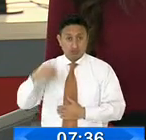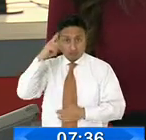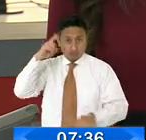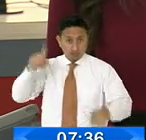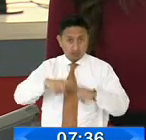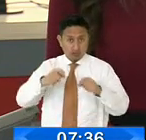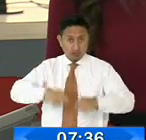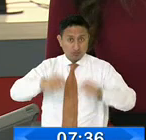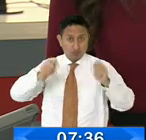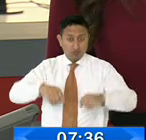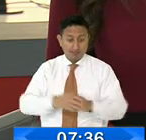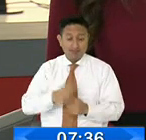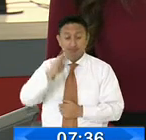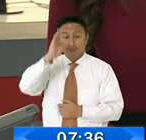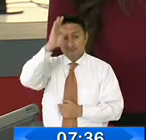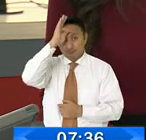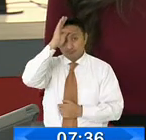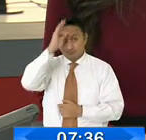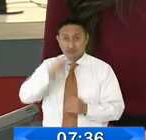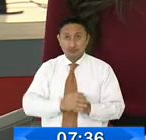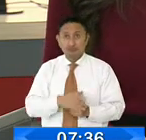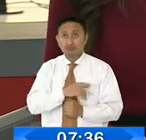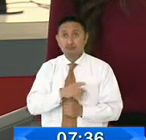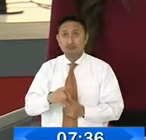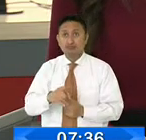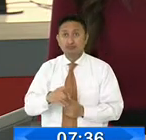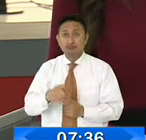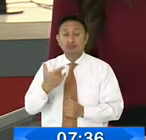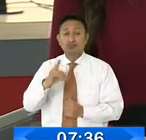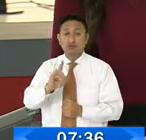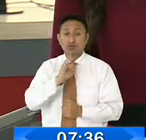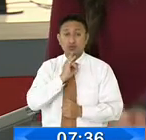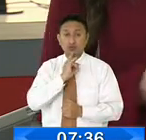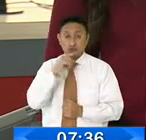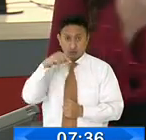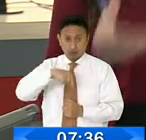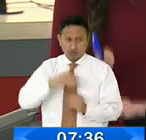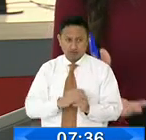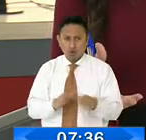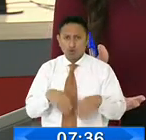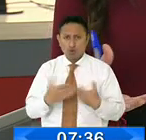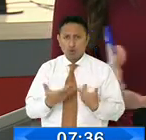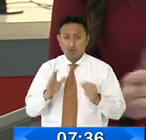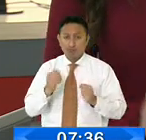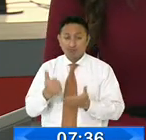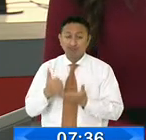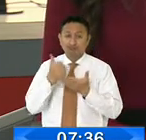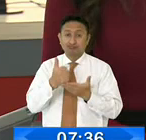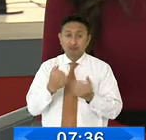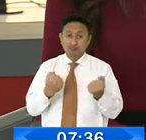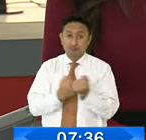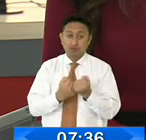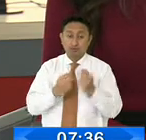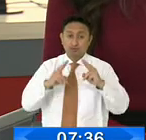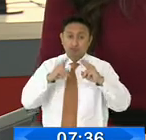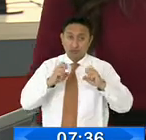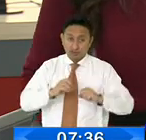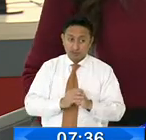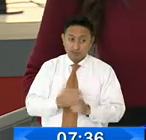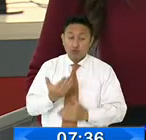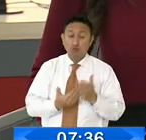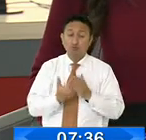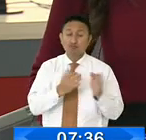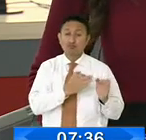un convenio con el hospital Youth Children's Research de Estados Unidos para atención asistencial, investigación e innovación en